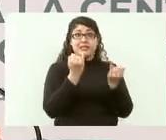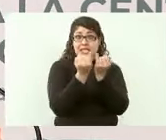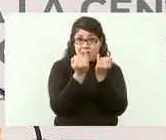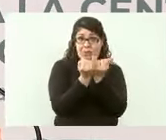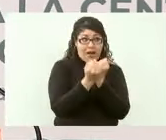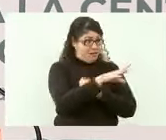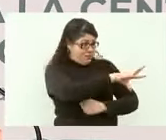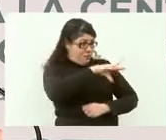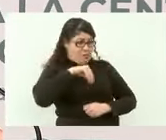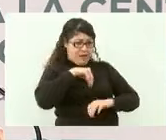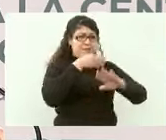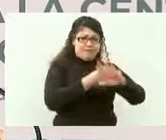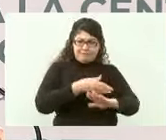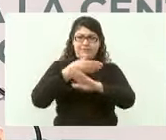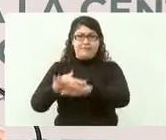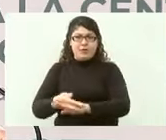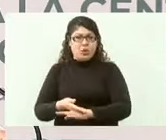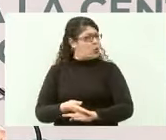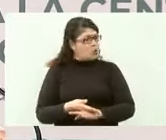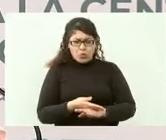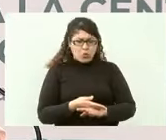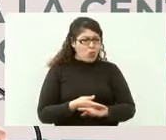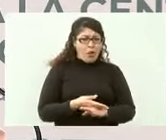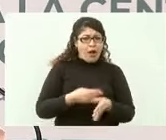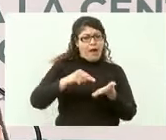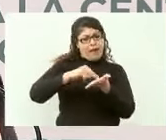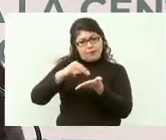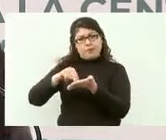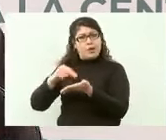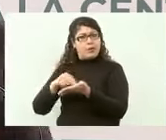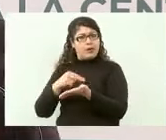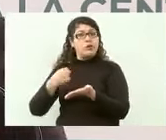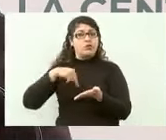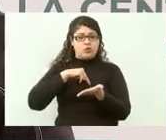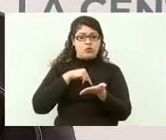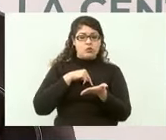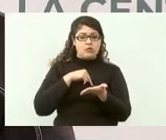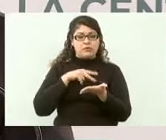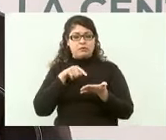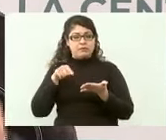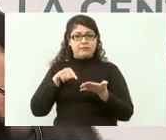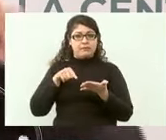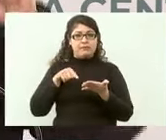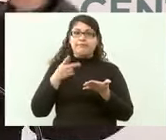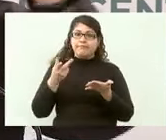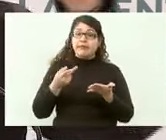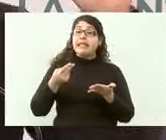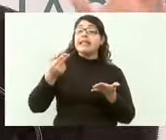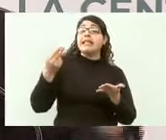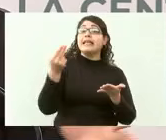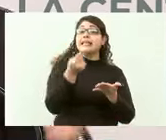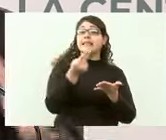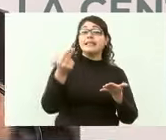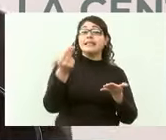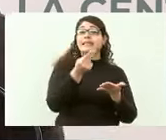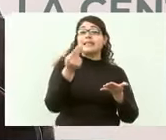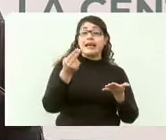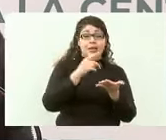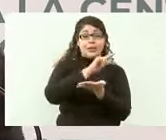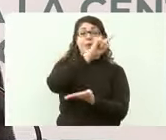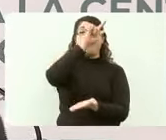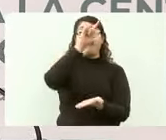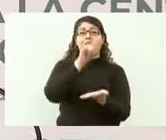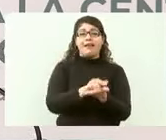ningún contrato vamos de acuerdo a los márgenes legales